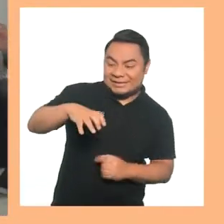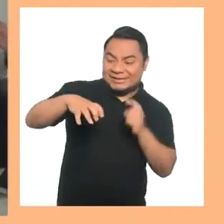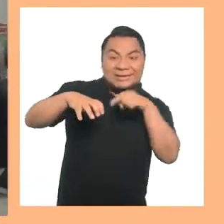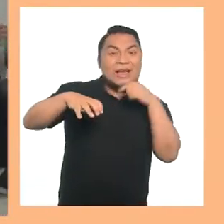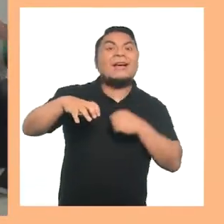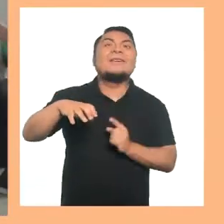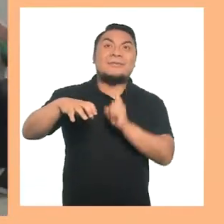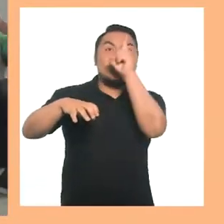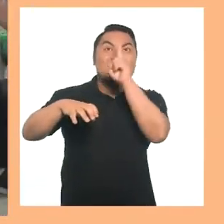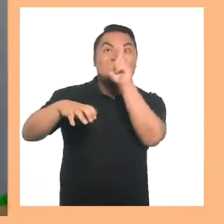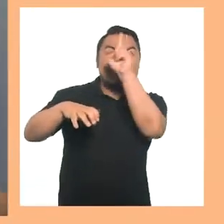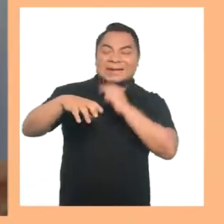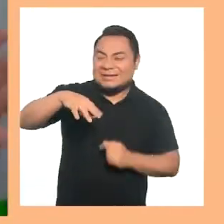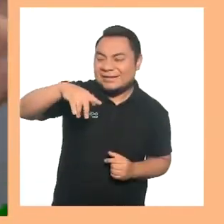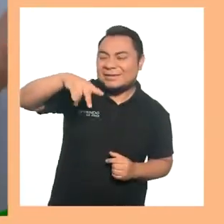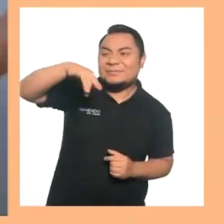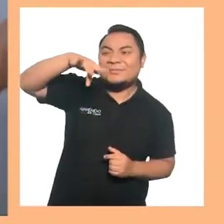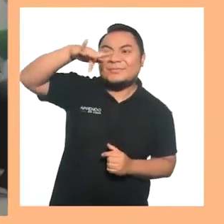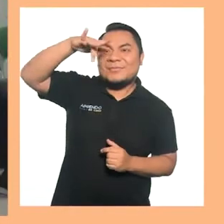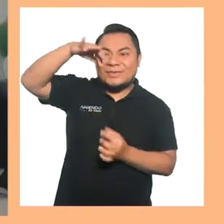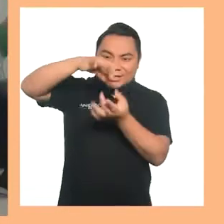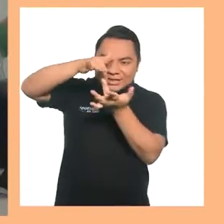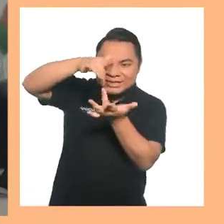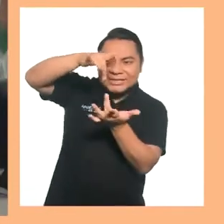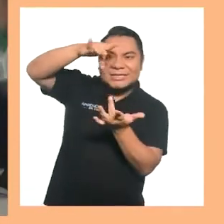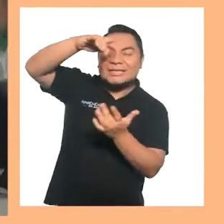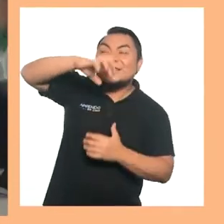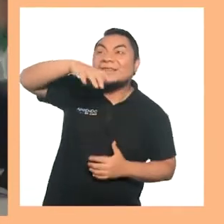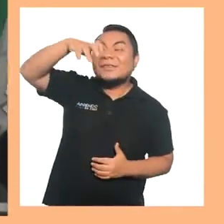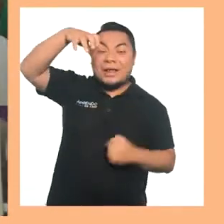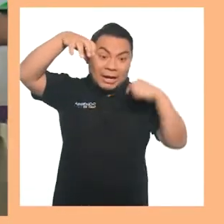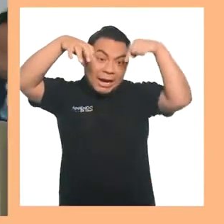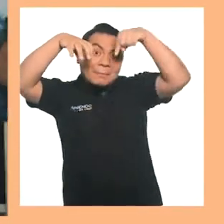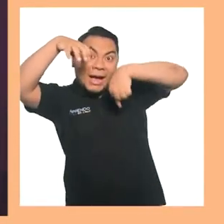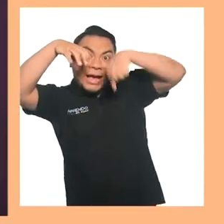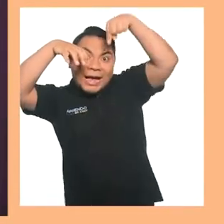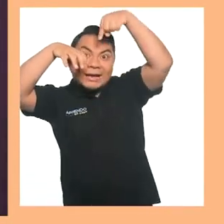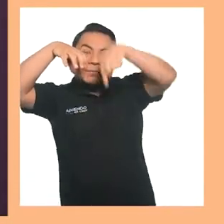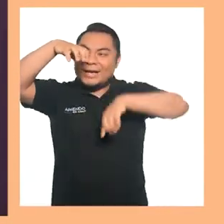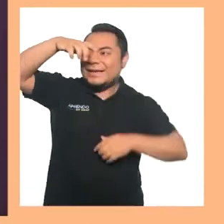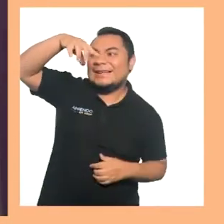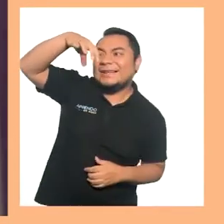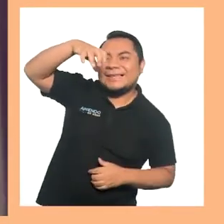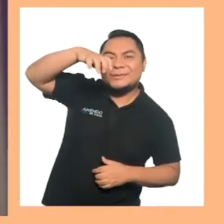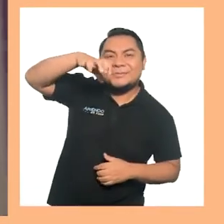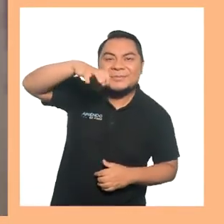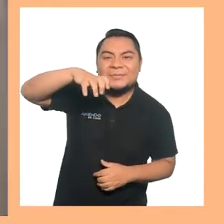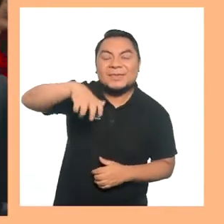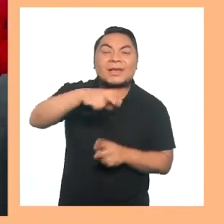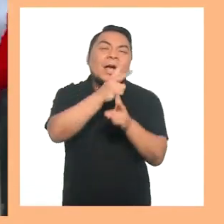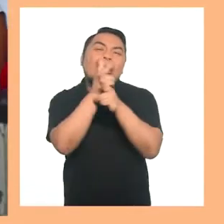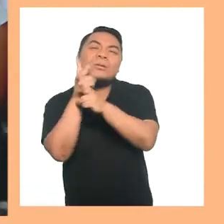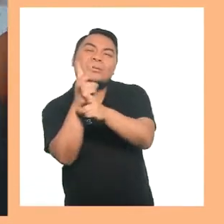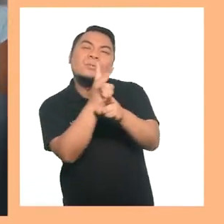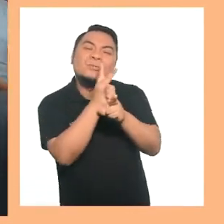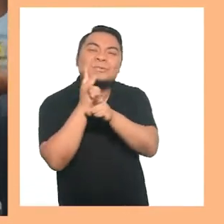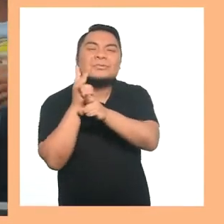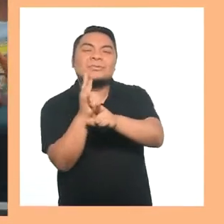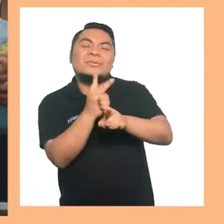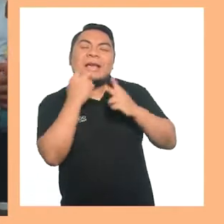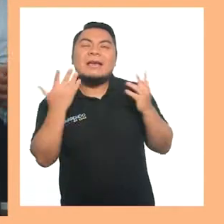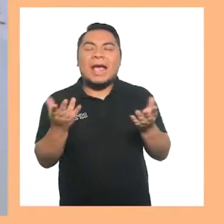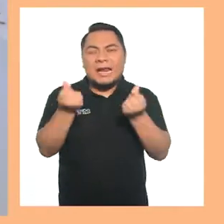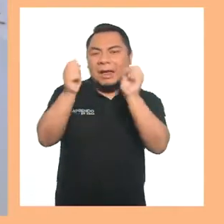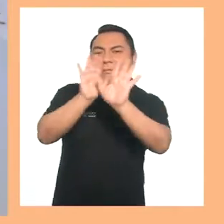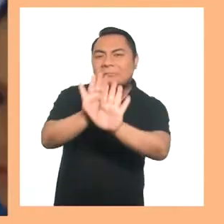sube, sube la arañita, va tejiendo su tela. Baja, baja la arañita, con cuidado